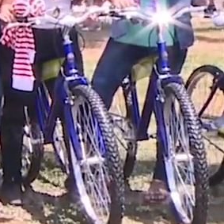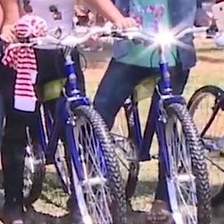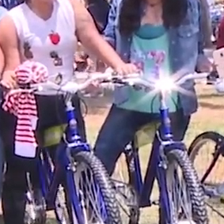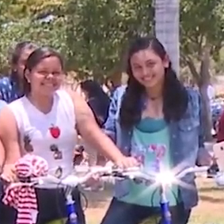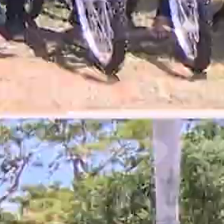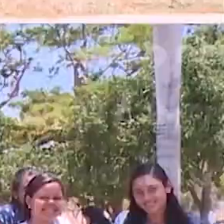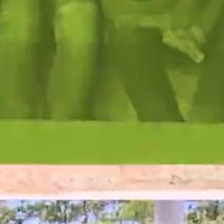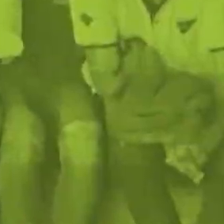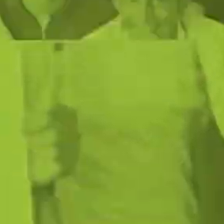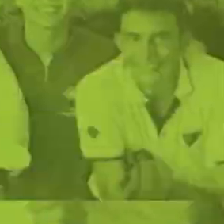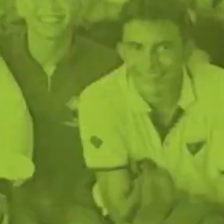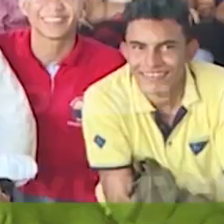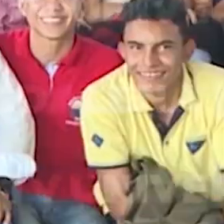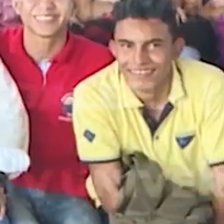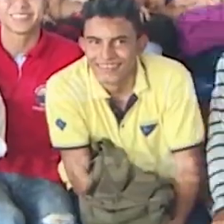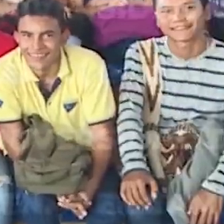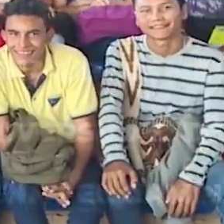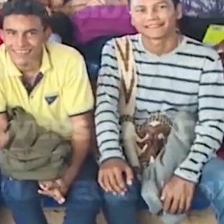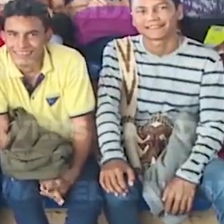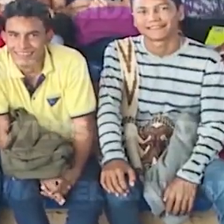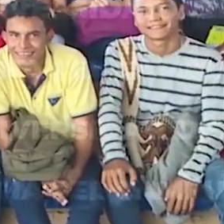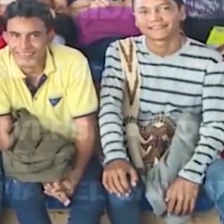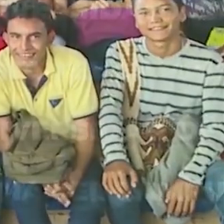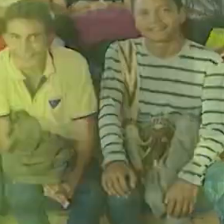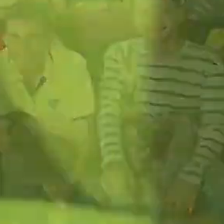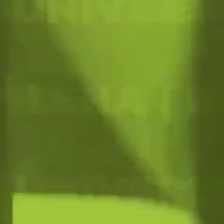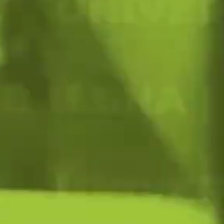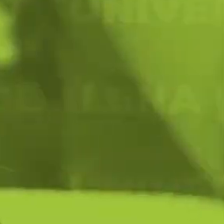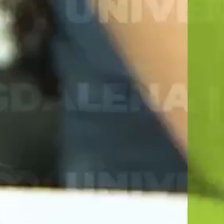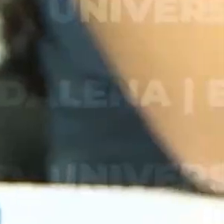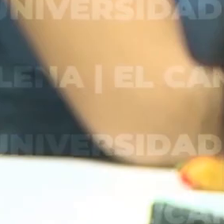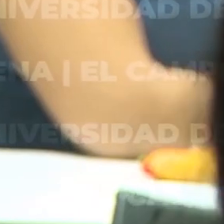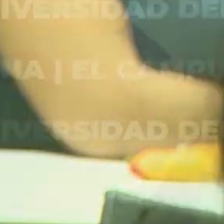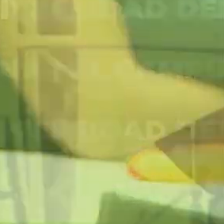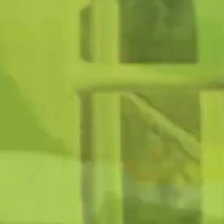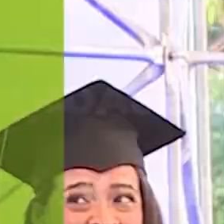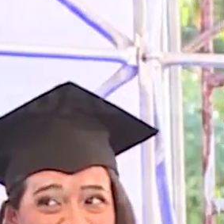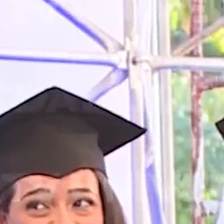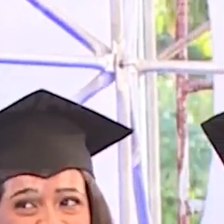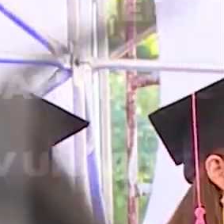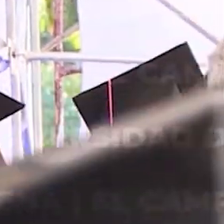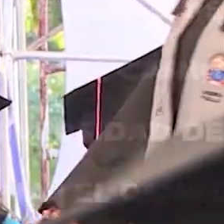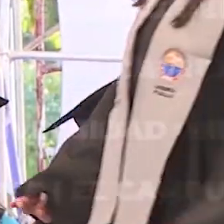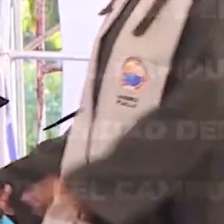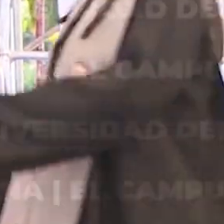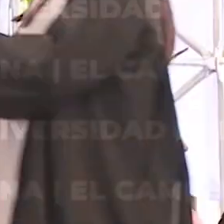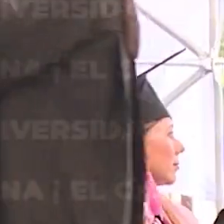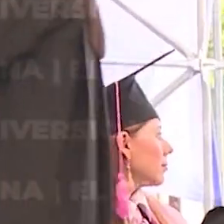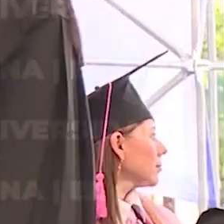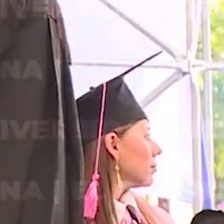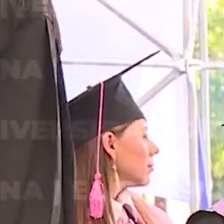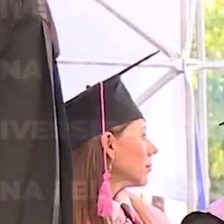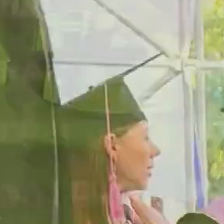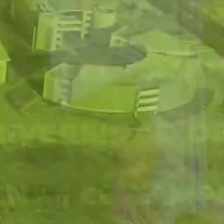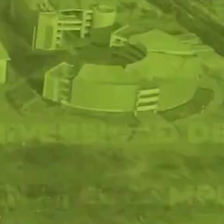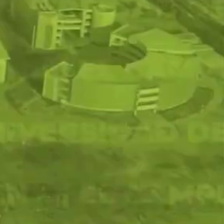Universidad del Magdalena más incluyente e innovadora